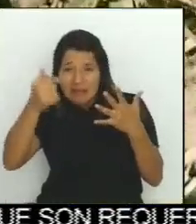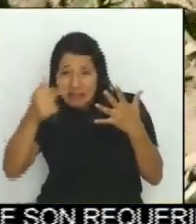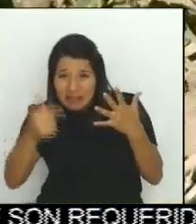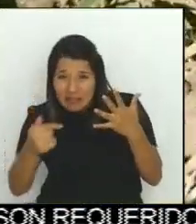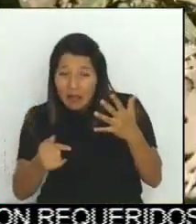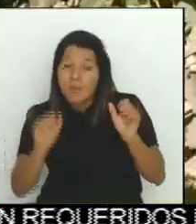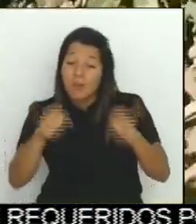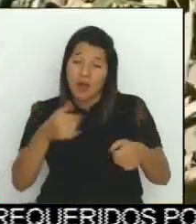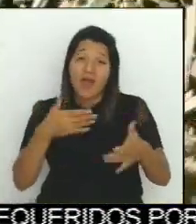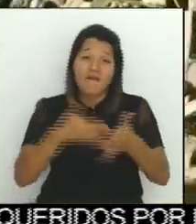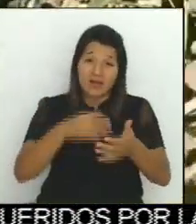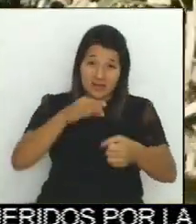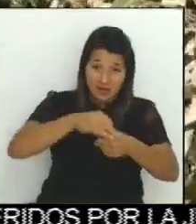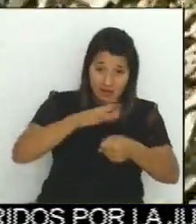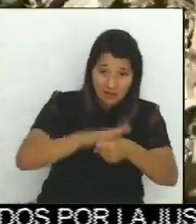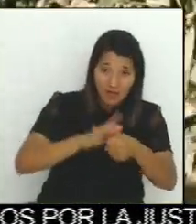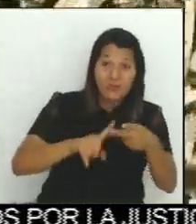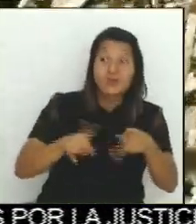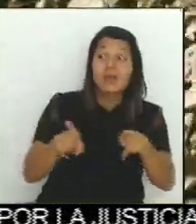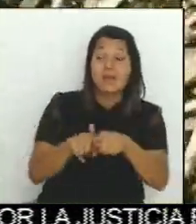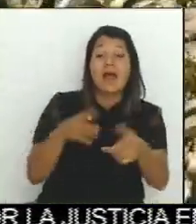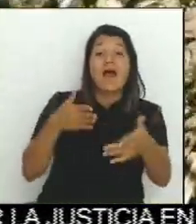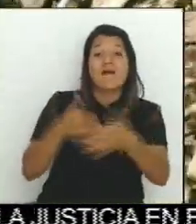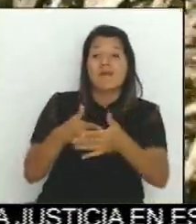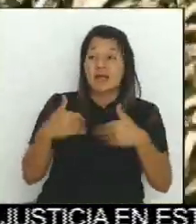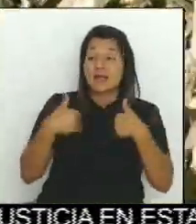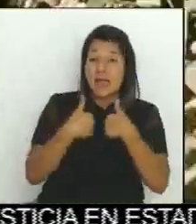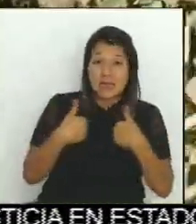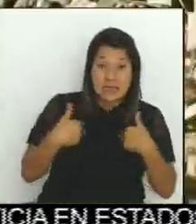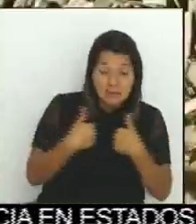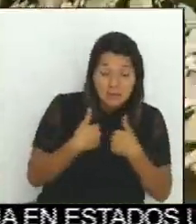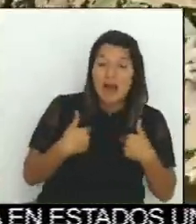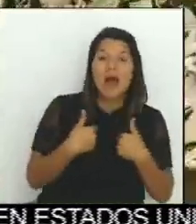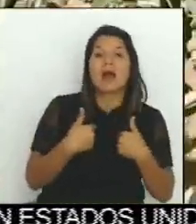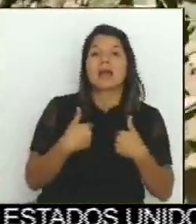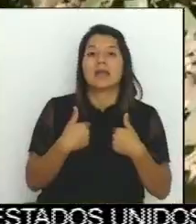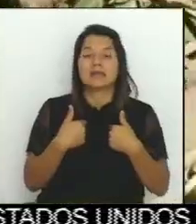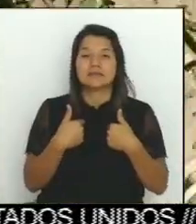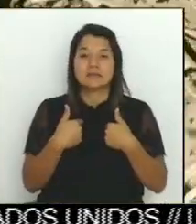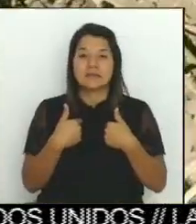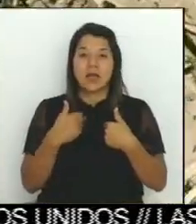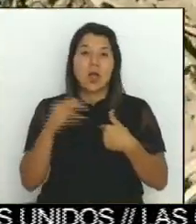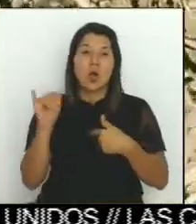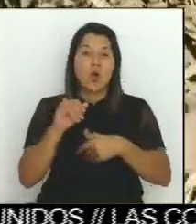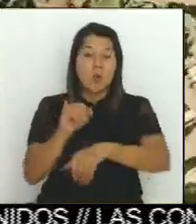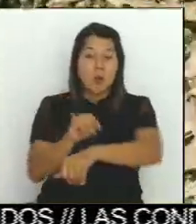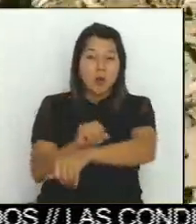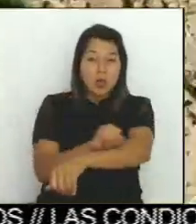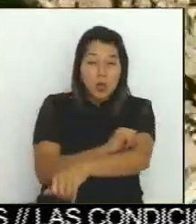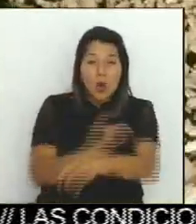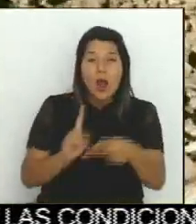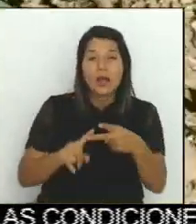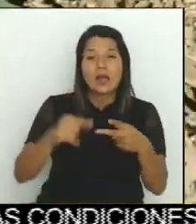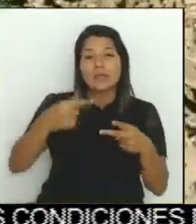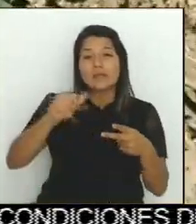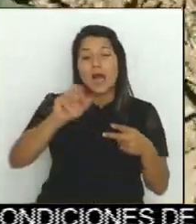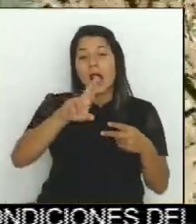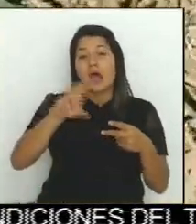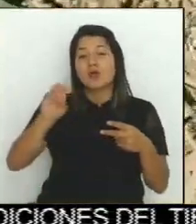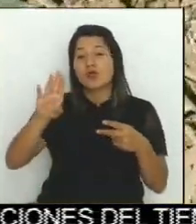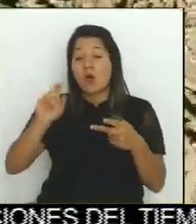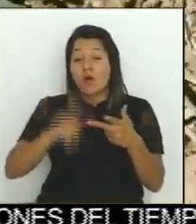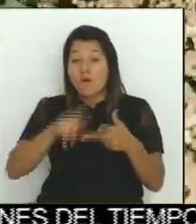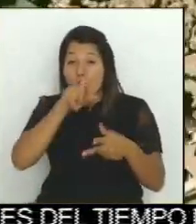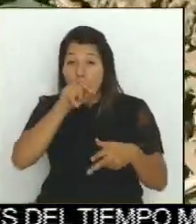animales domésticos de producción y silvestre como iguanas, garrobos, aves, armadillos, entre